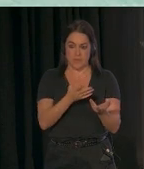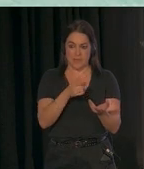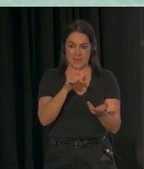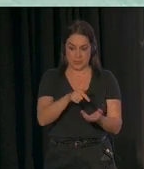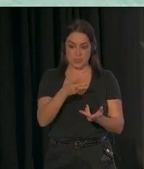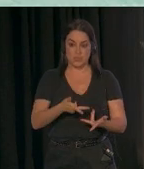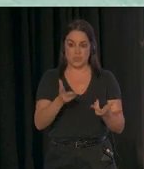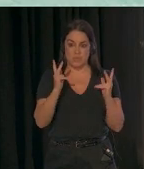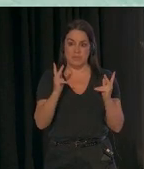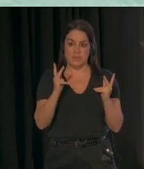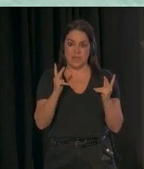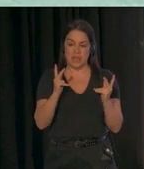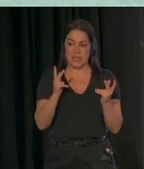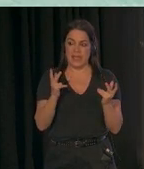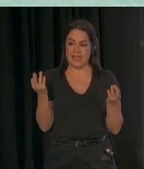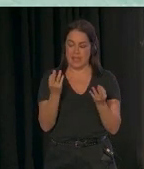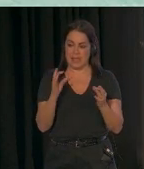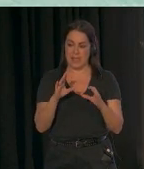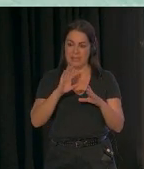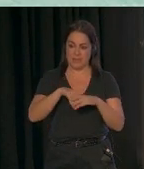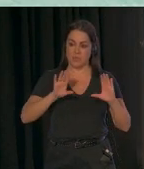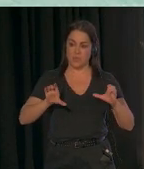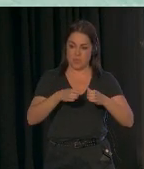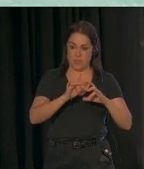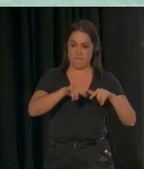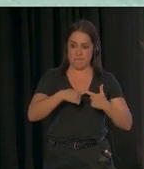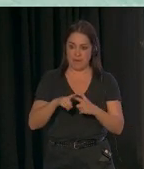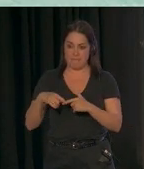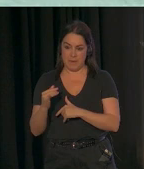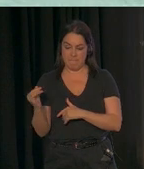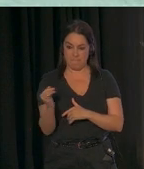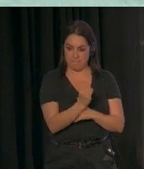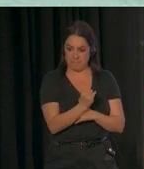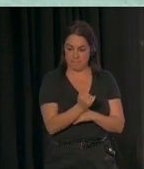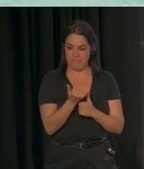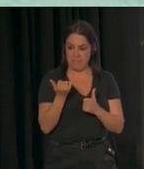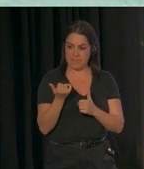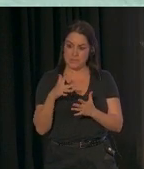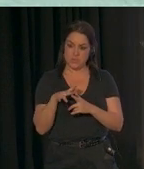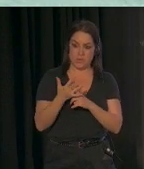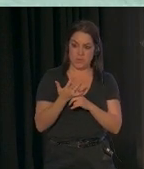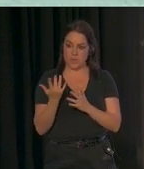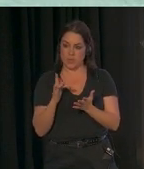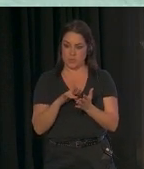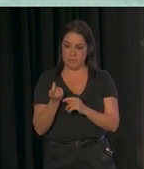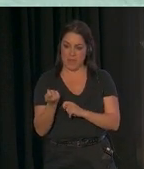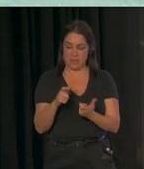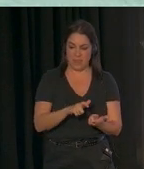ocurriera es que estaban con otras familias. Estar en un grupo con familias que habían estado en una situación parecida. Y que